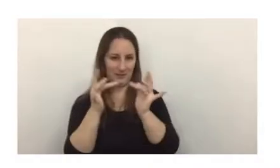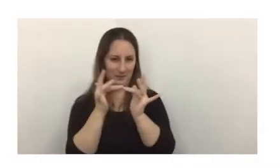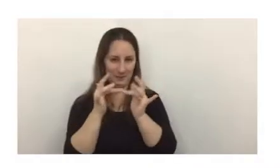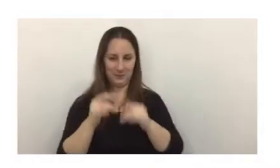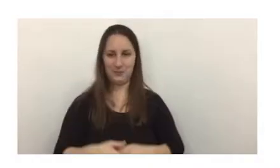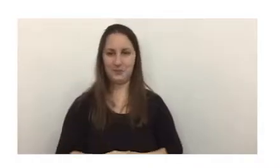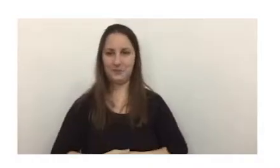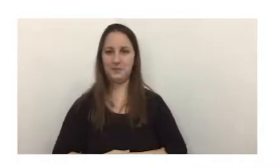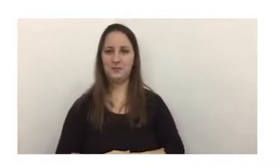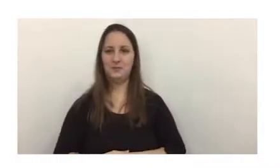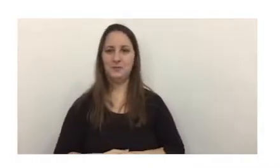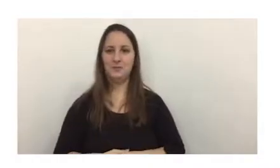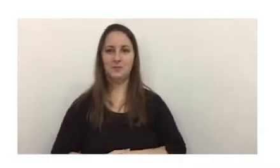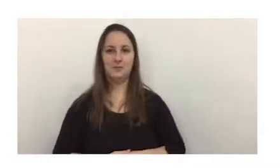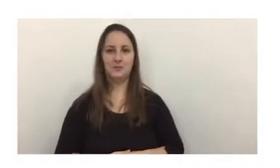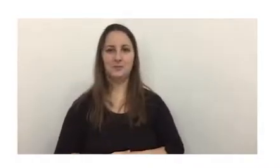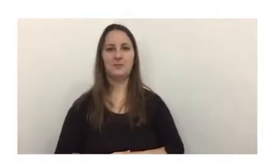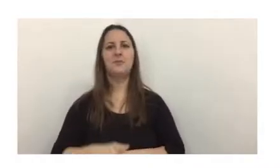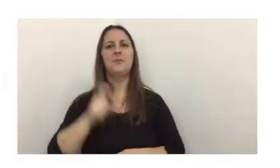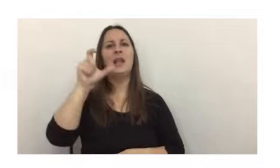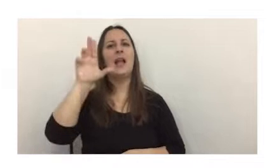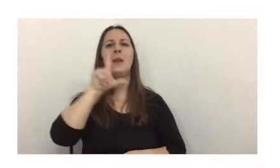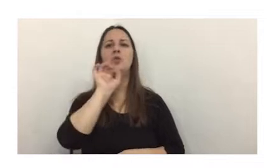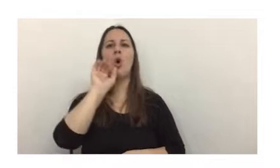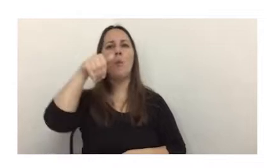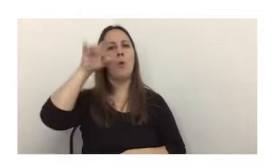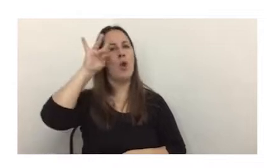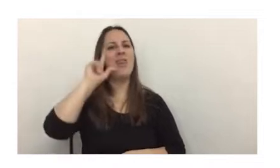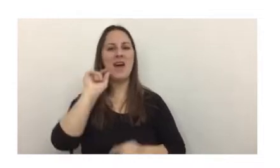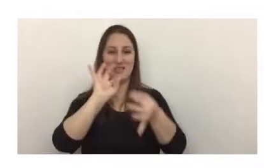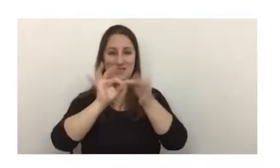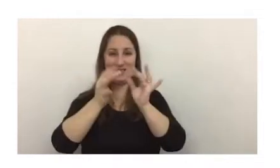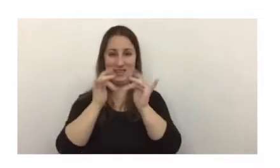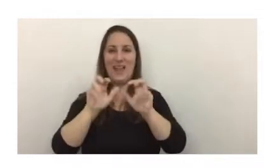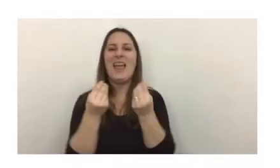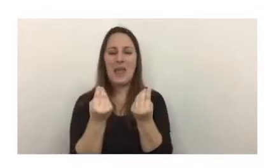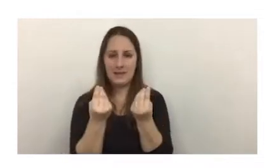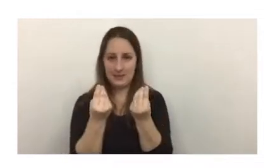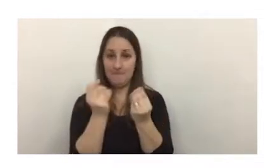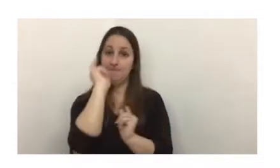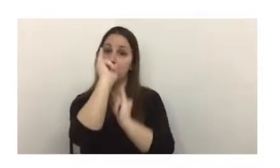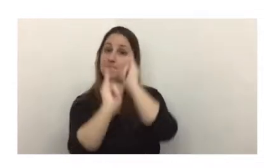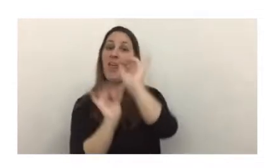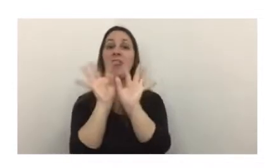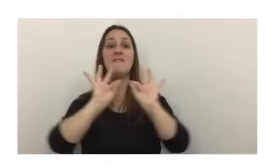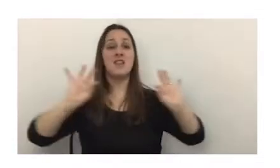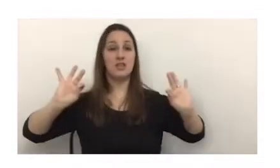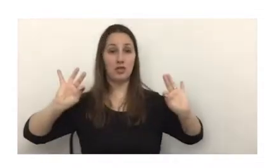¿Qué son las criptomonedas? De acuerdo a la definición que yo